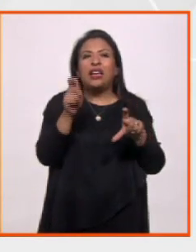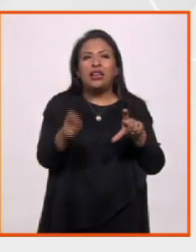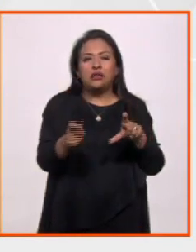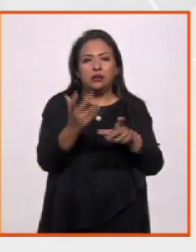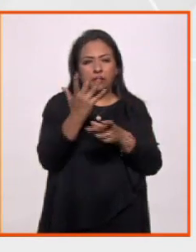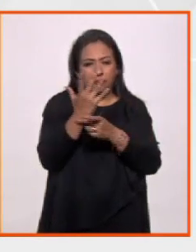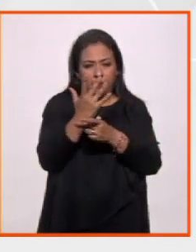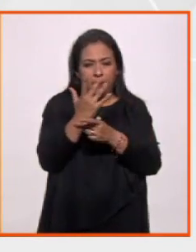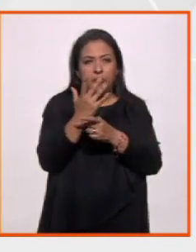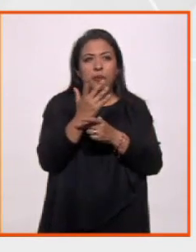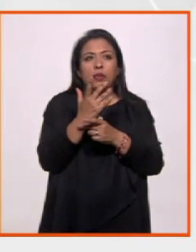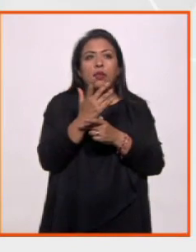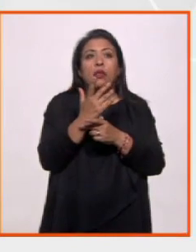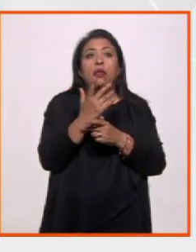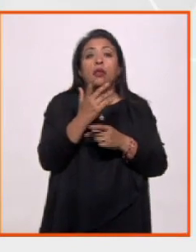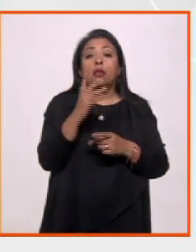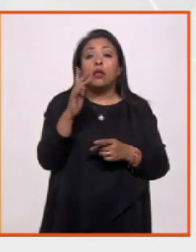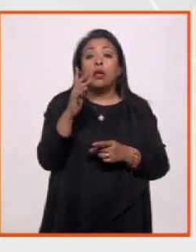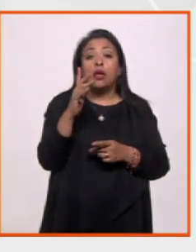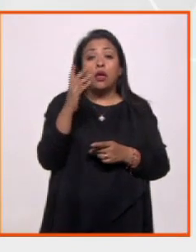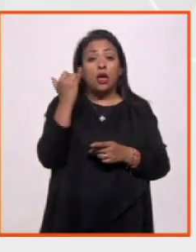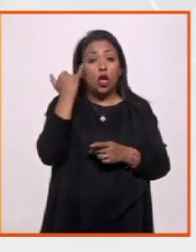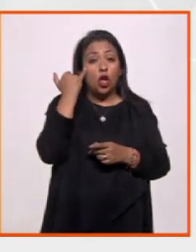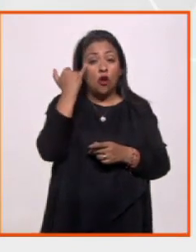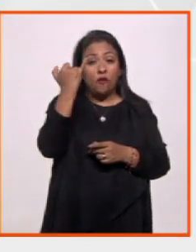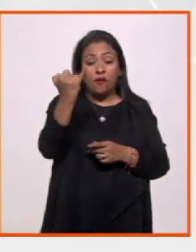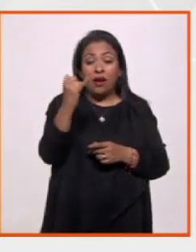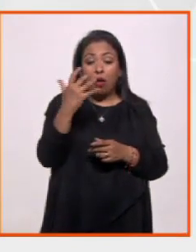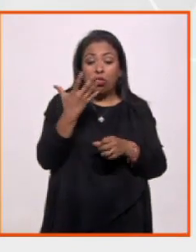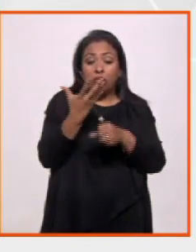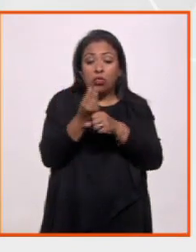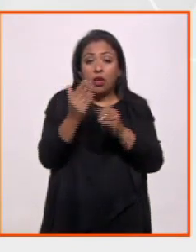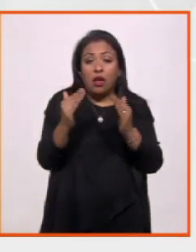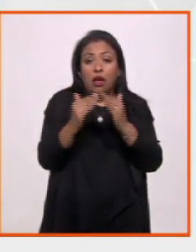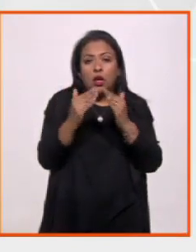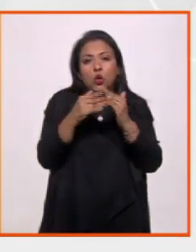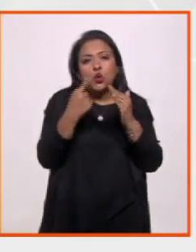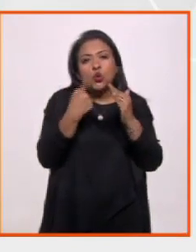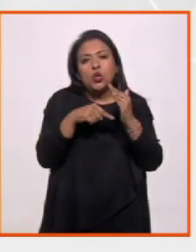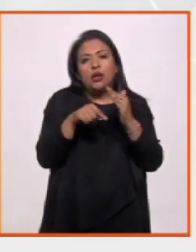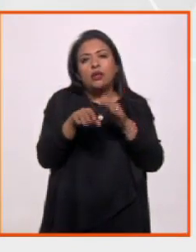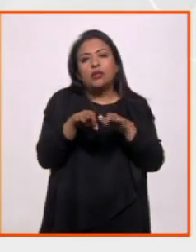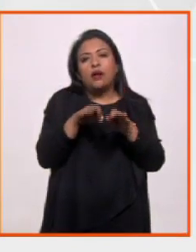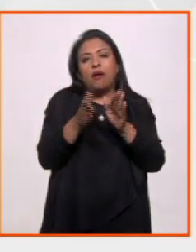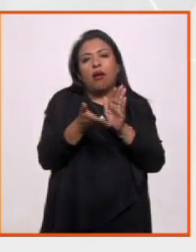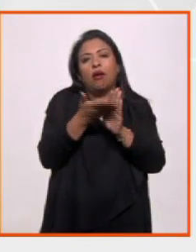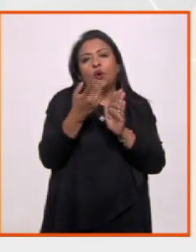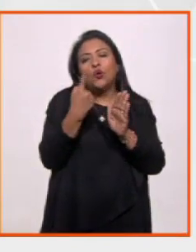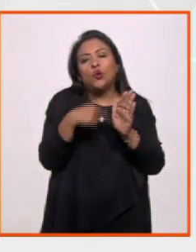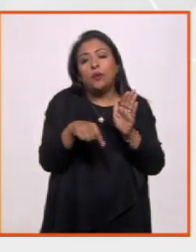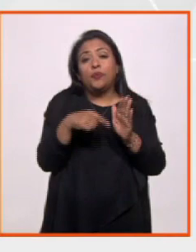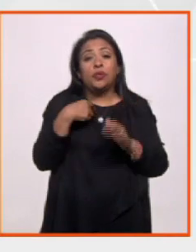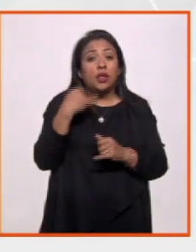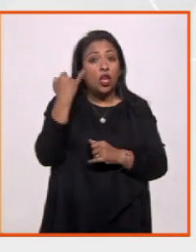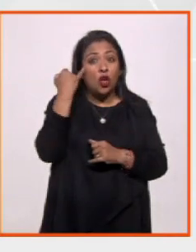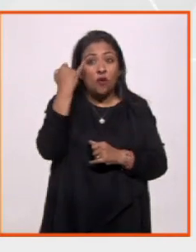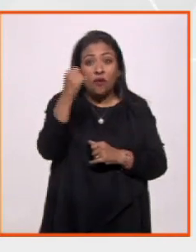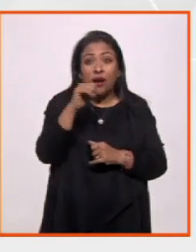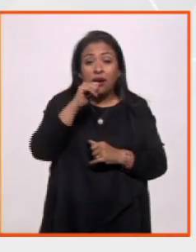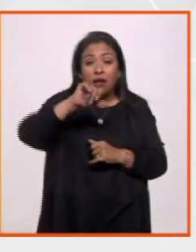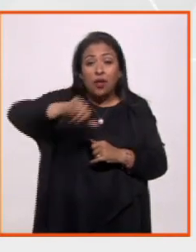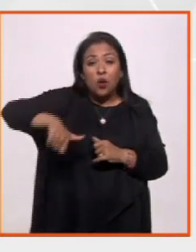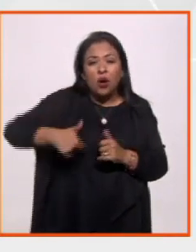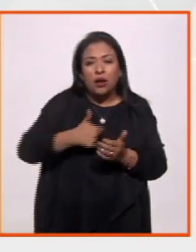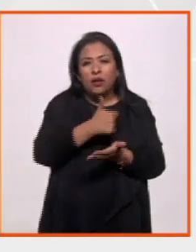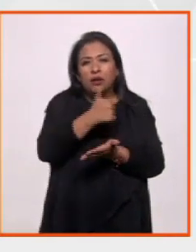Dice lo siguiente, Si Jehová no edificare la casa en vano, trabajan los que edifican. Si Jehová no guardare la